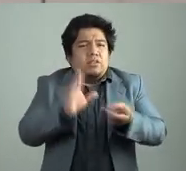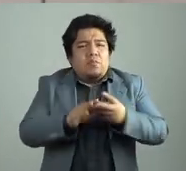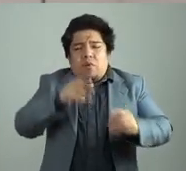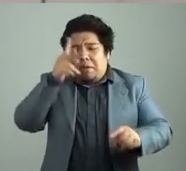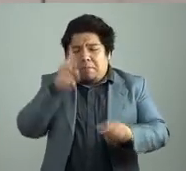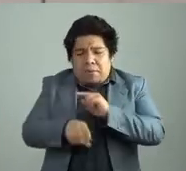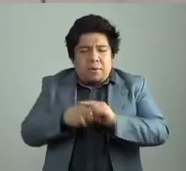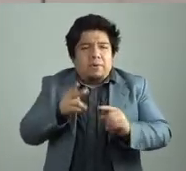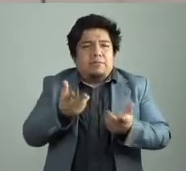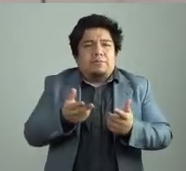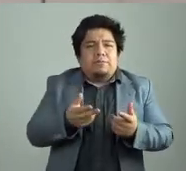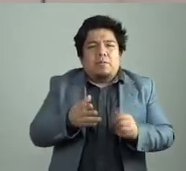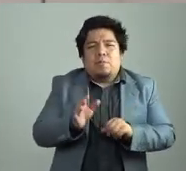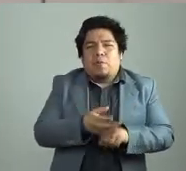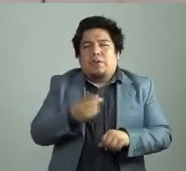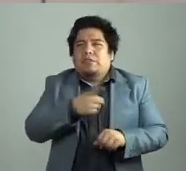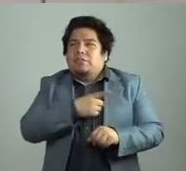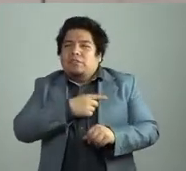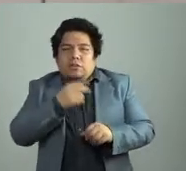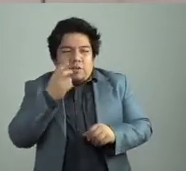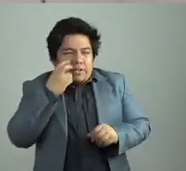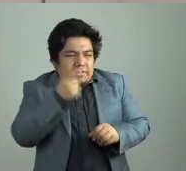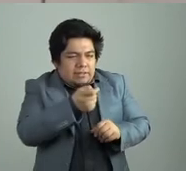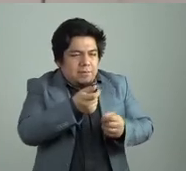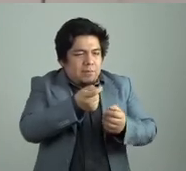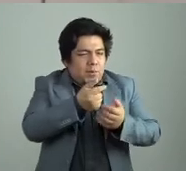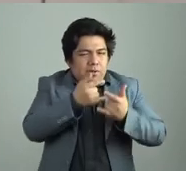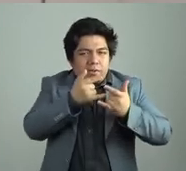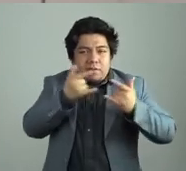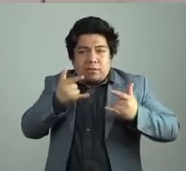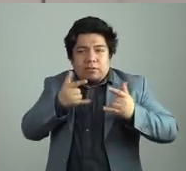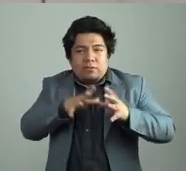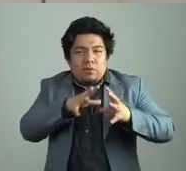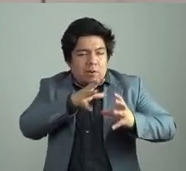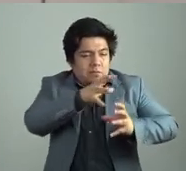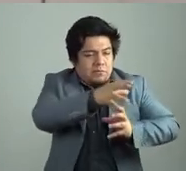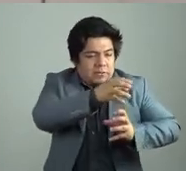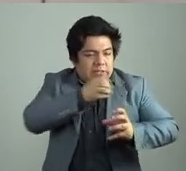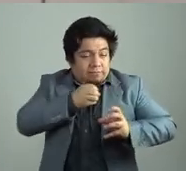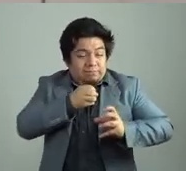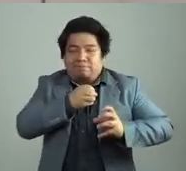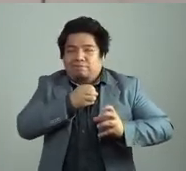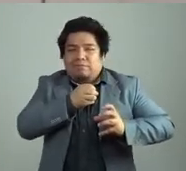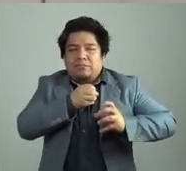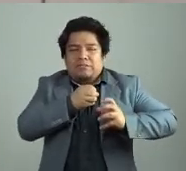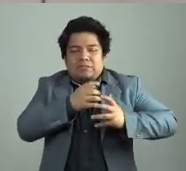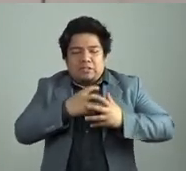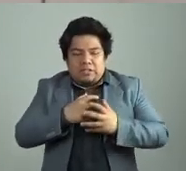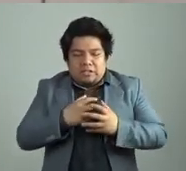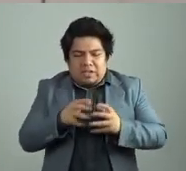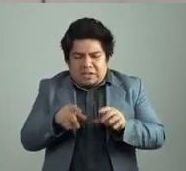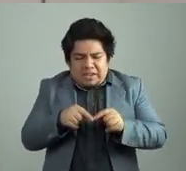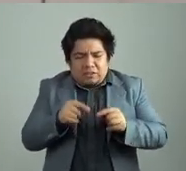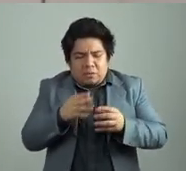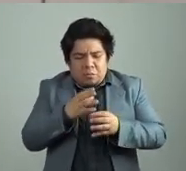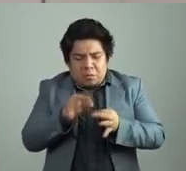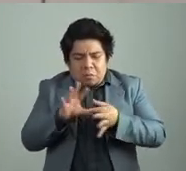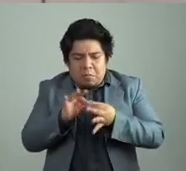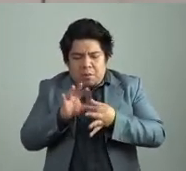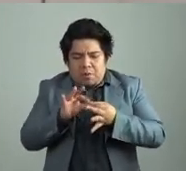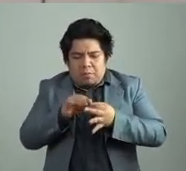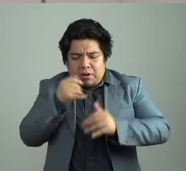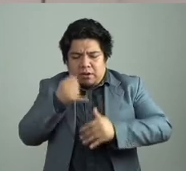captarlo y poder, de alguna manera, reconstruirlo dentro de sus cambios, ¿no? Porque, obviamente, no,